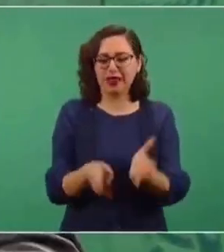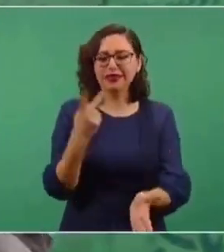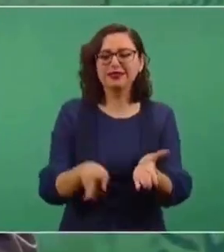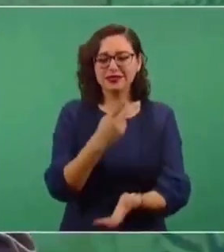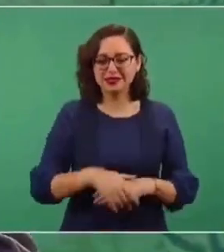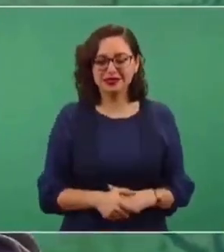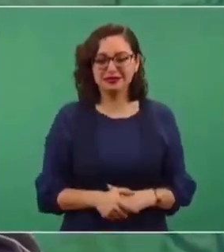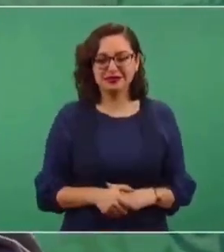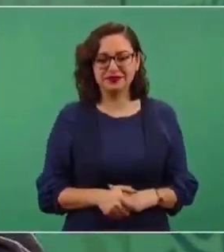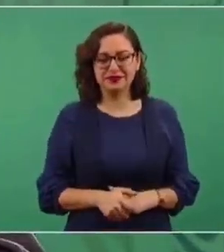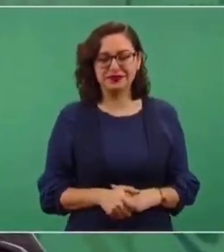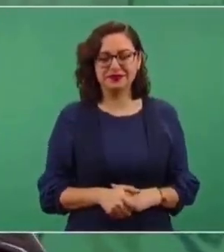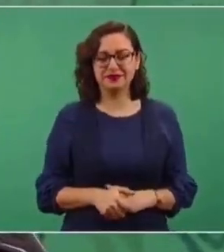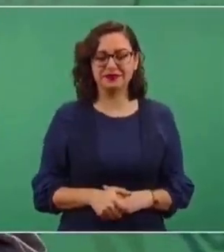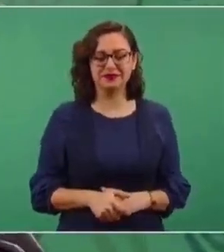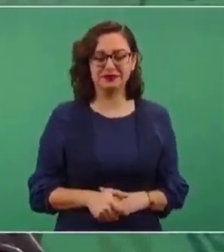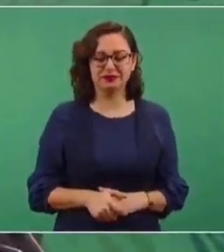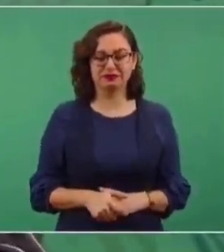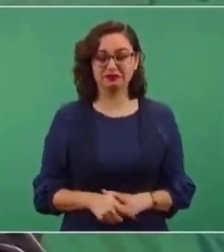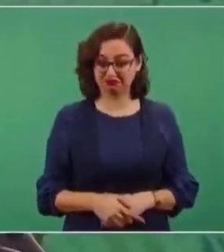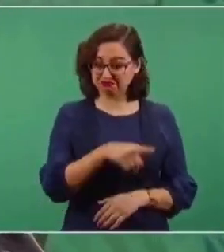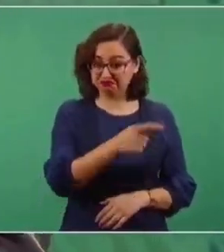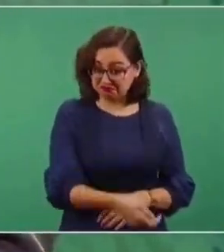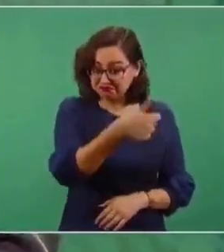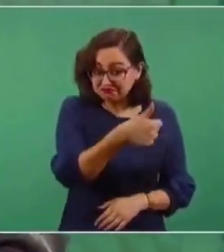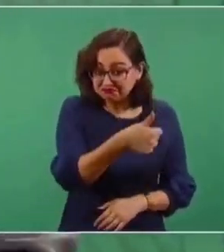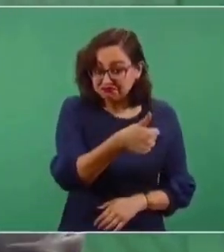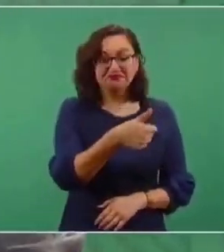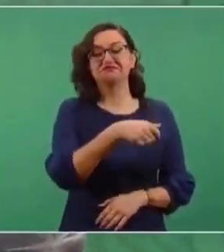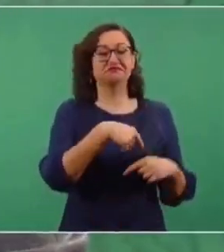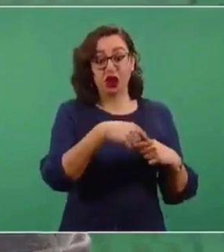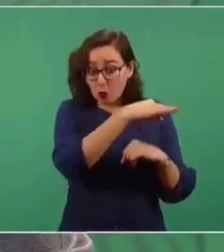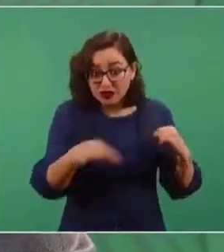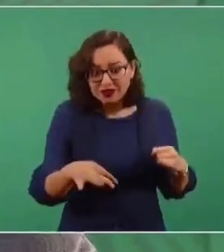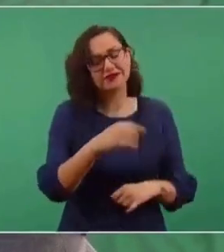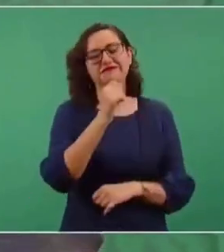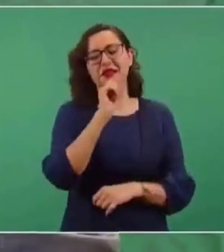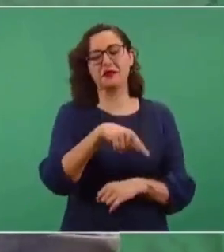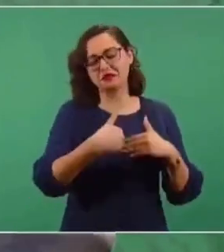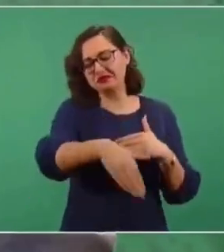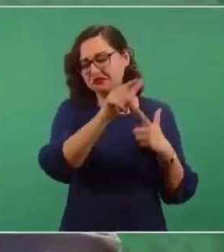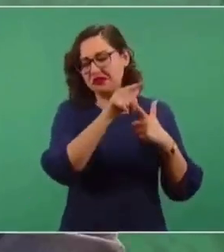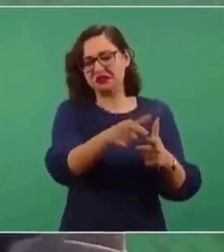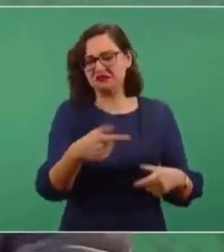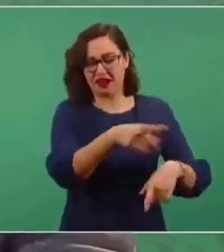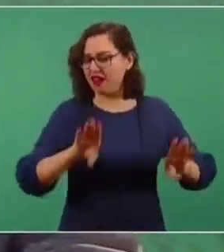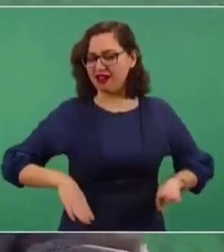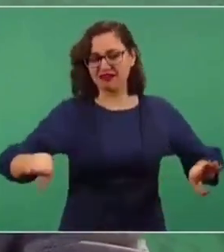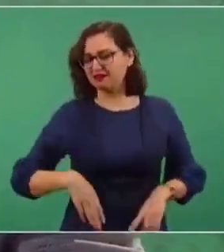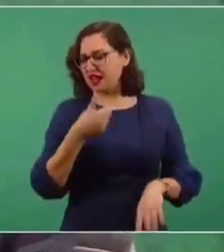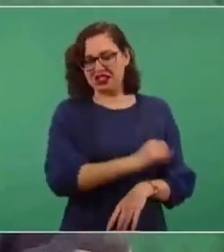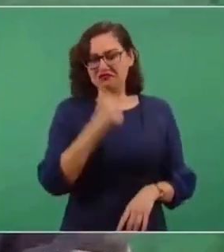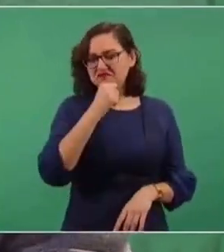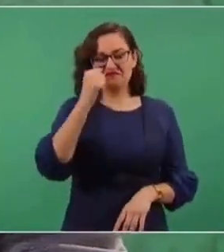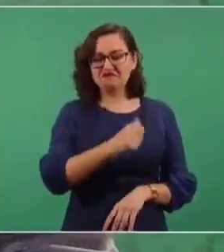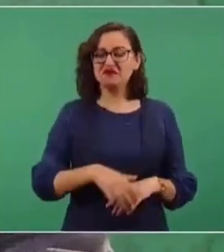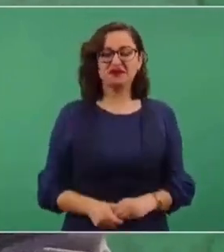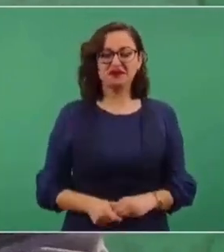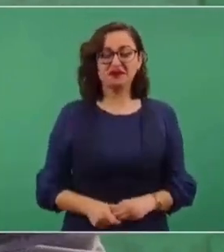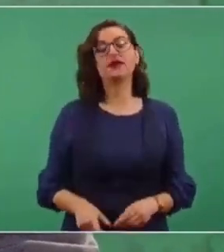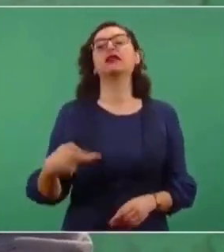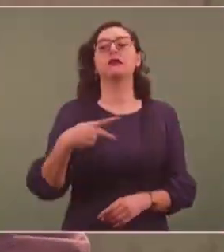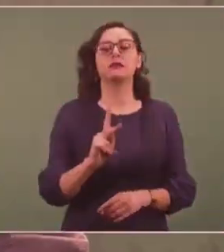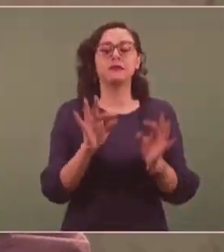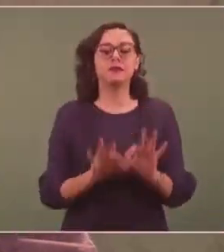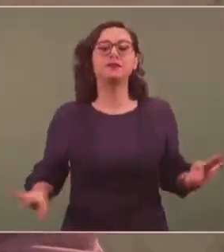se toman en México? No es la primera vez, ni será la última, pero lo importante es